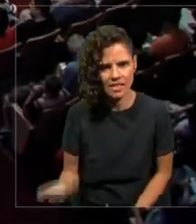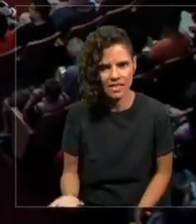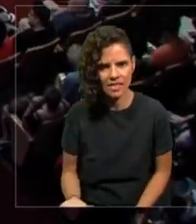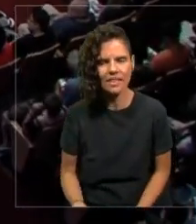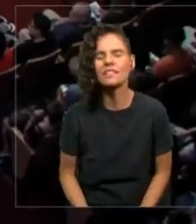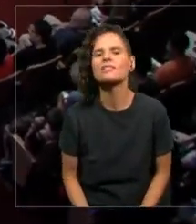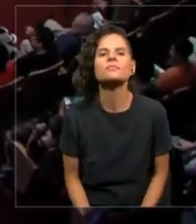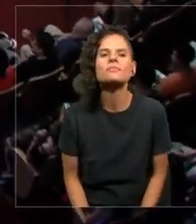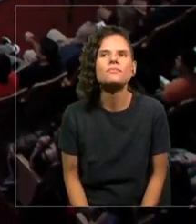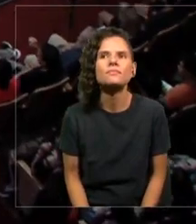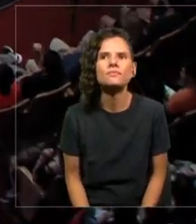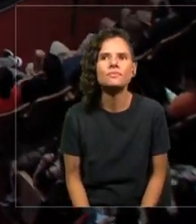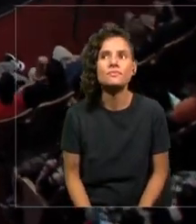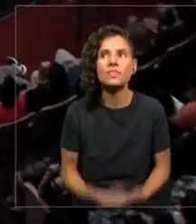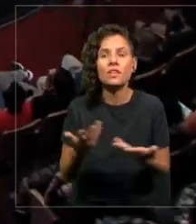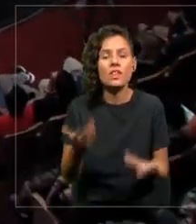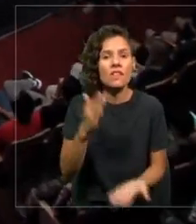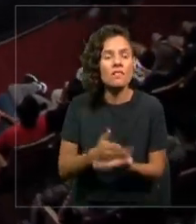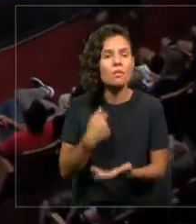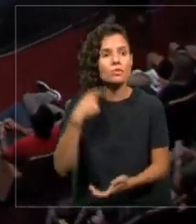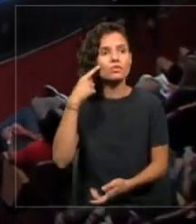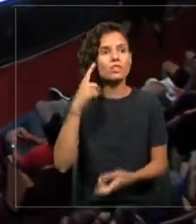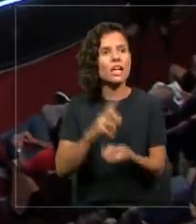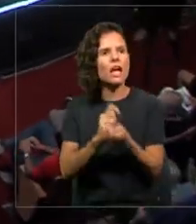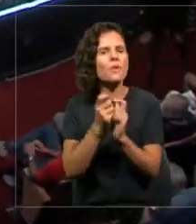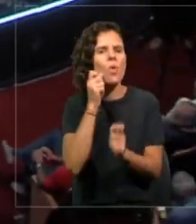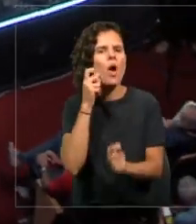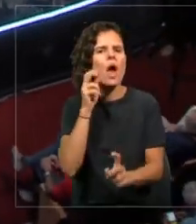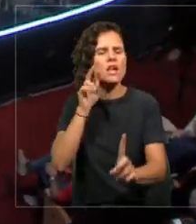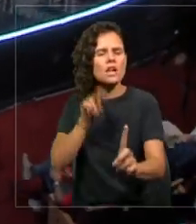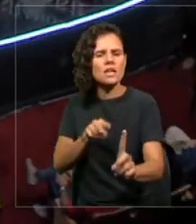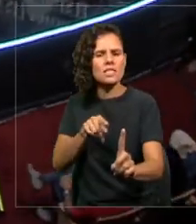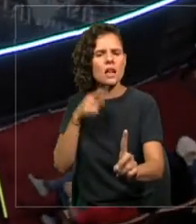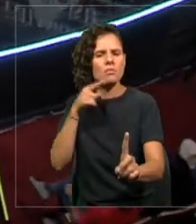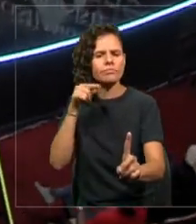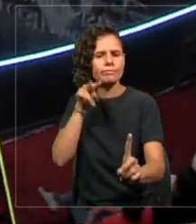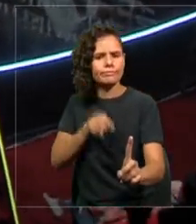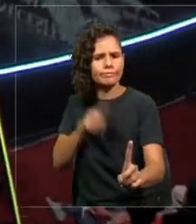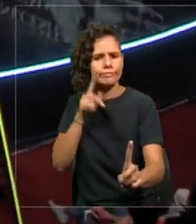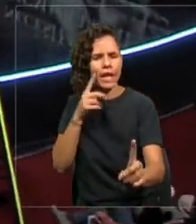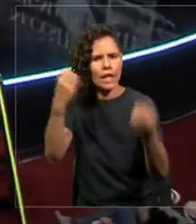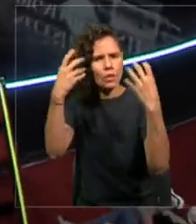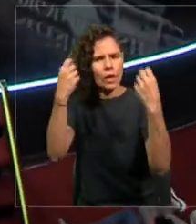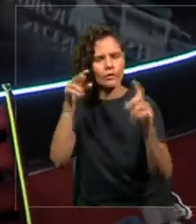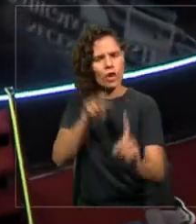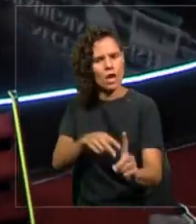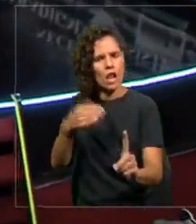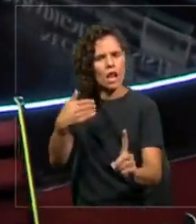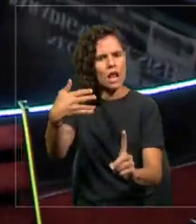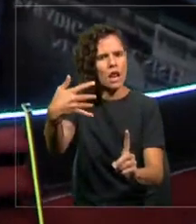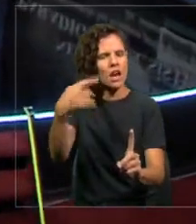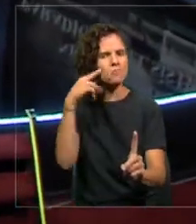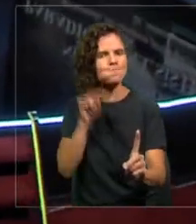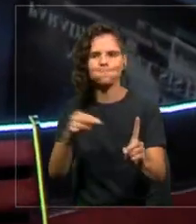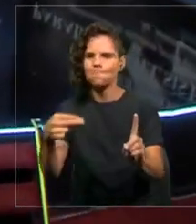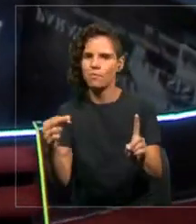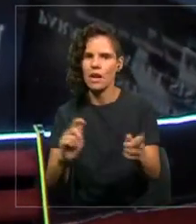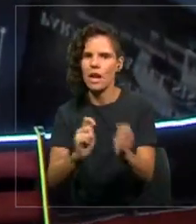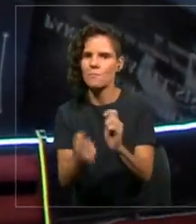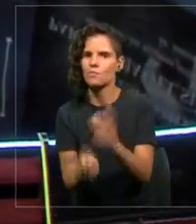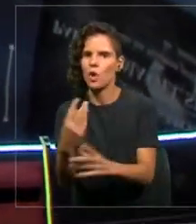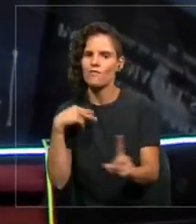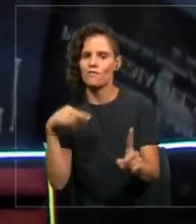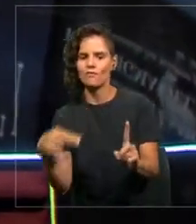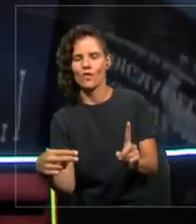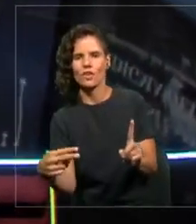Entonces, tenemos que cambiar el paradigma educativo. Así como nos han inventado la sociedad este paradigma